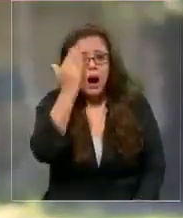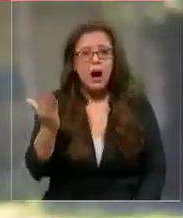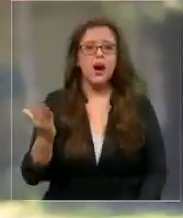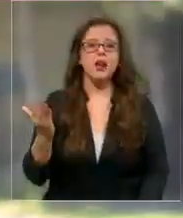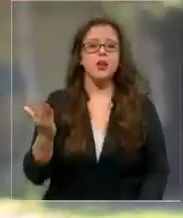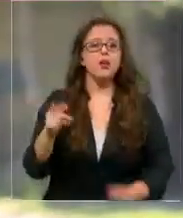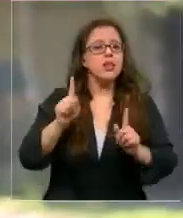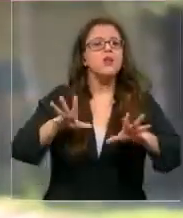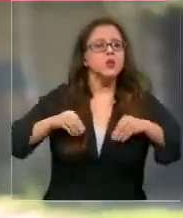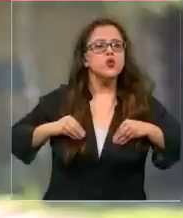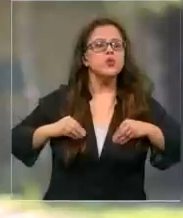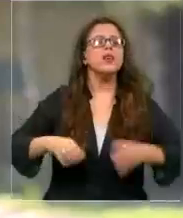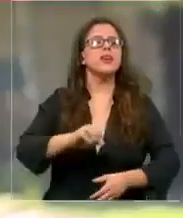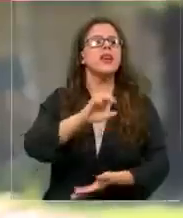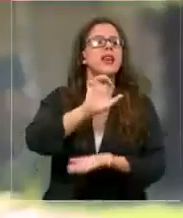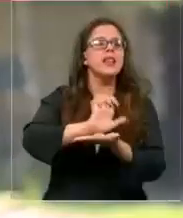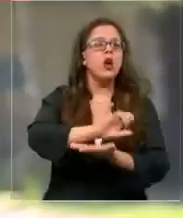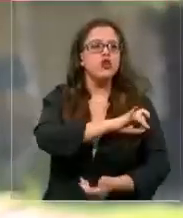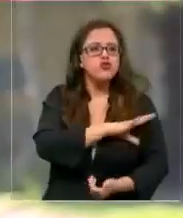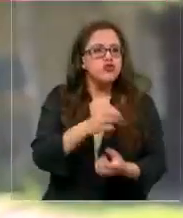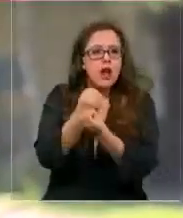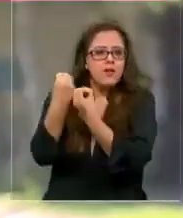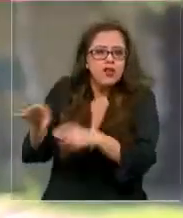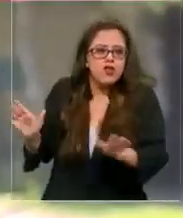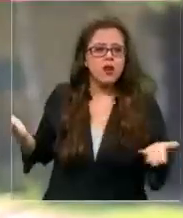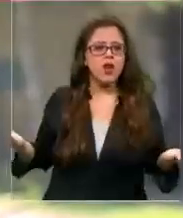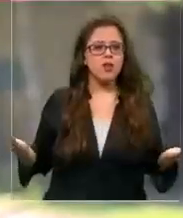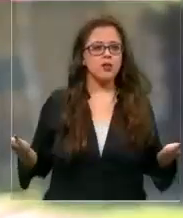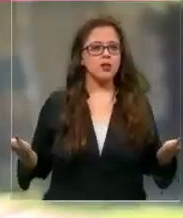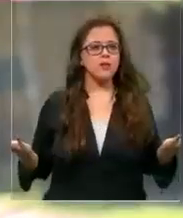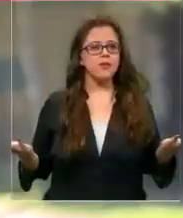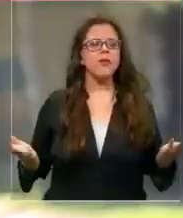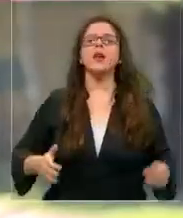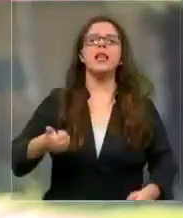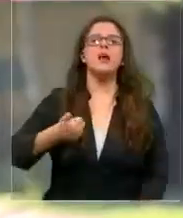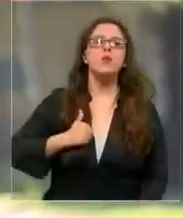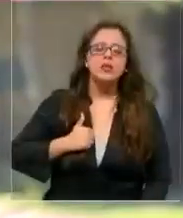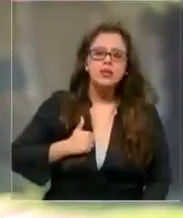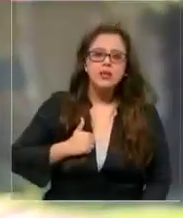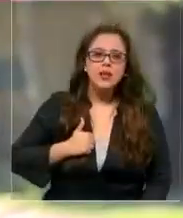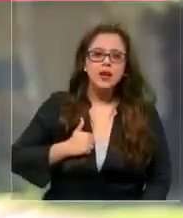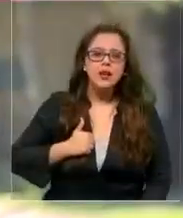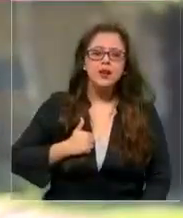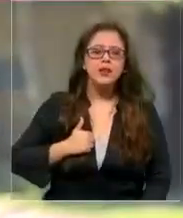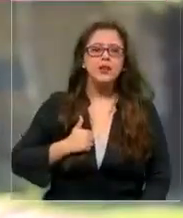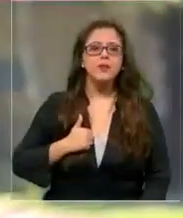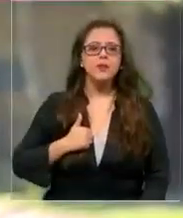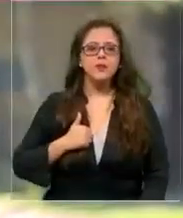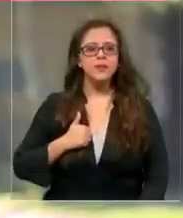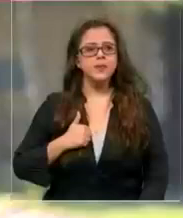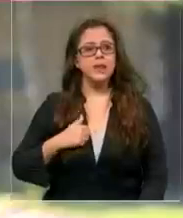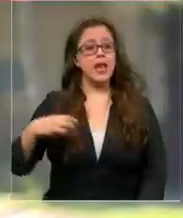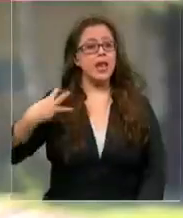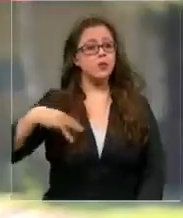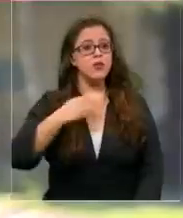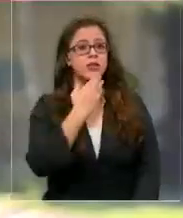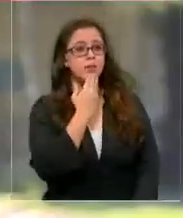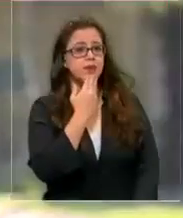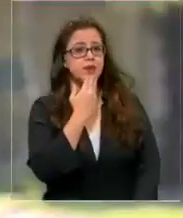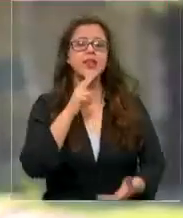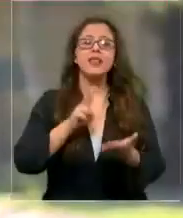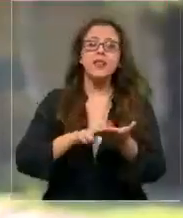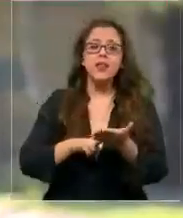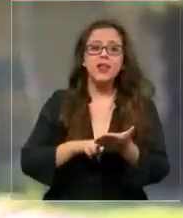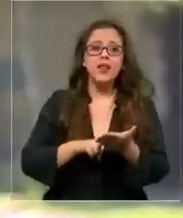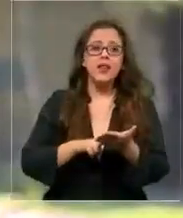que el Estado de Chile los tiene abandonados. Los tiene abandonados la policía, los tiene abandonados la Municipalidad y la